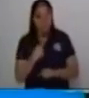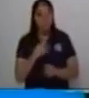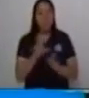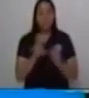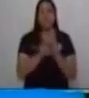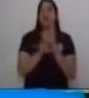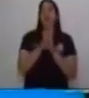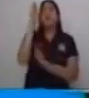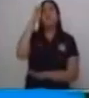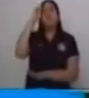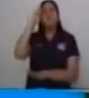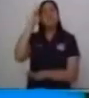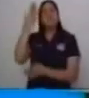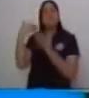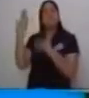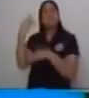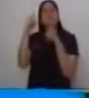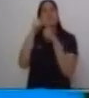que te recuerdan esas palabras